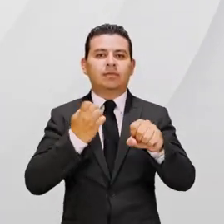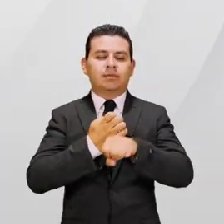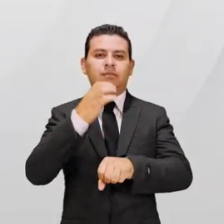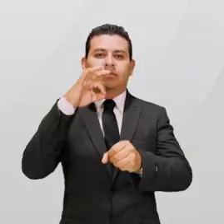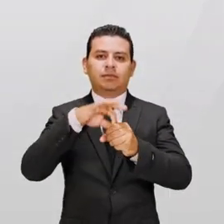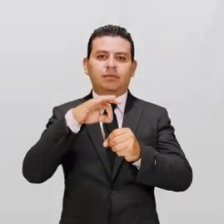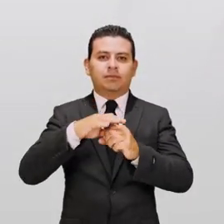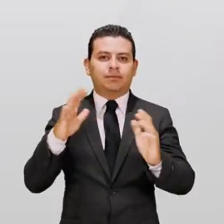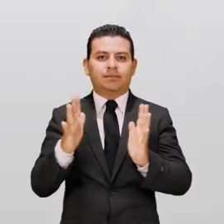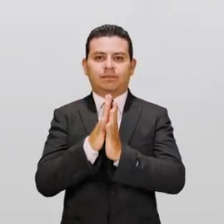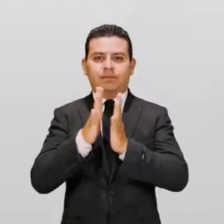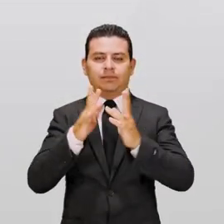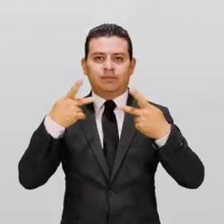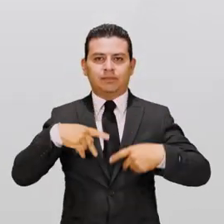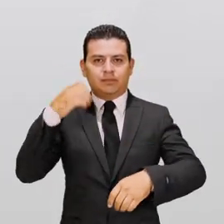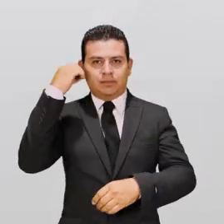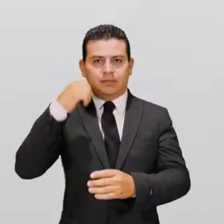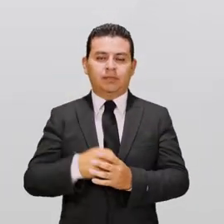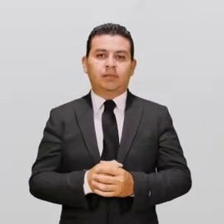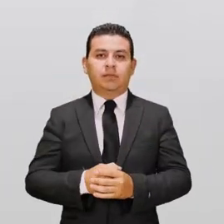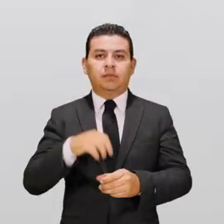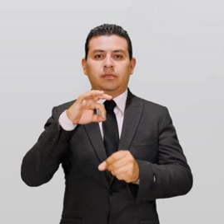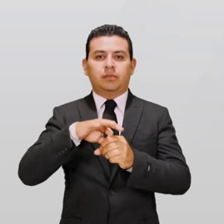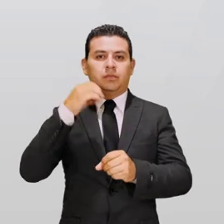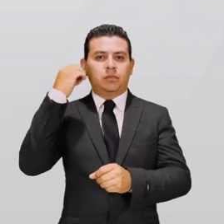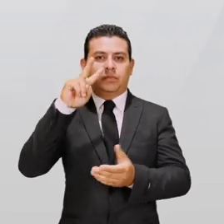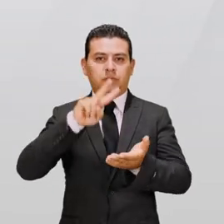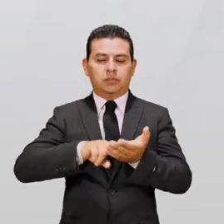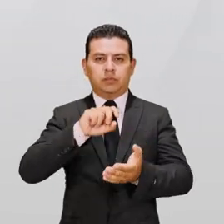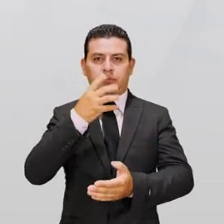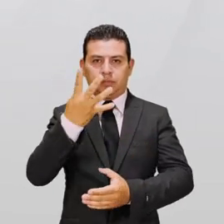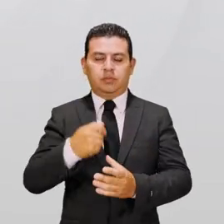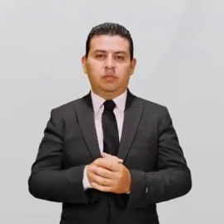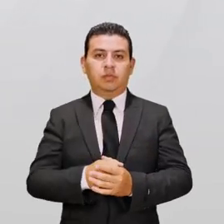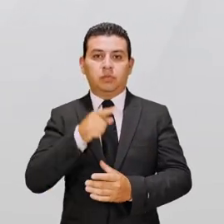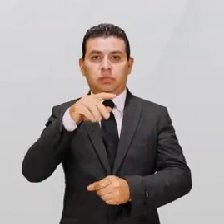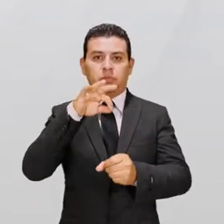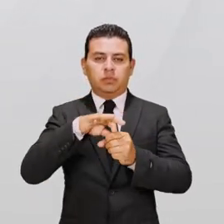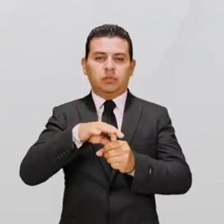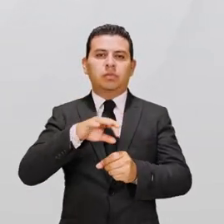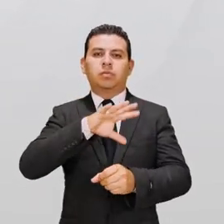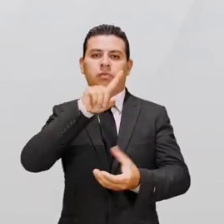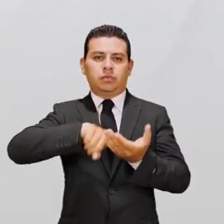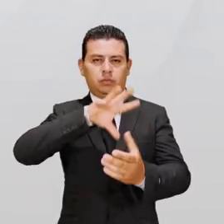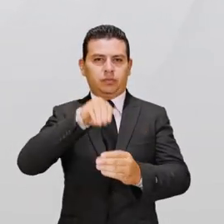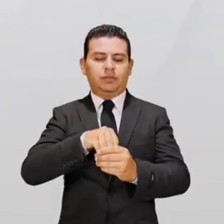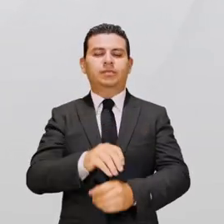Estatal Electoral y de Participación Ciudadana de Oaxaca Elecciones Oaxaca 2024 Tu voto lo puede todo